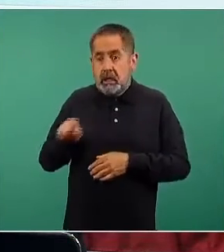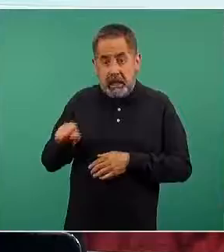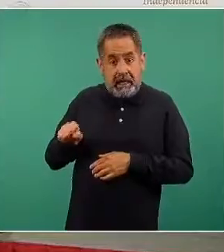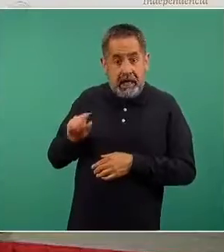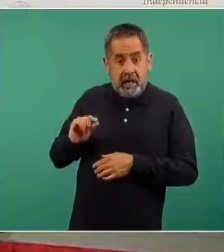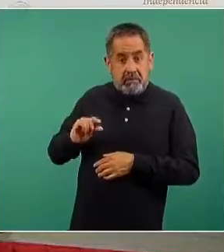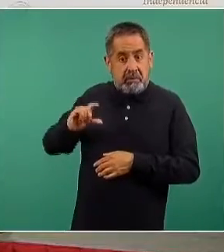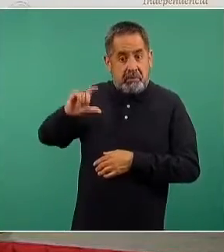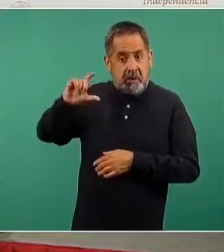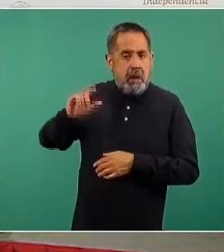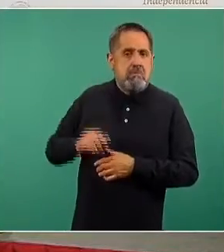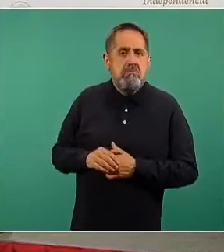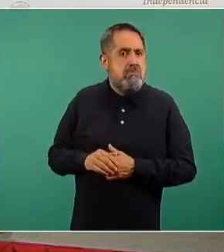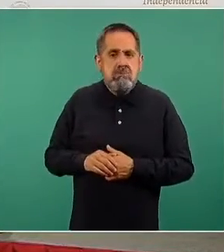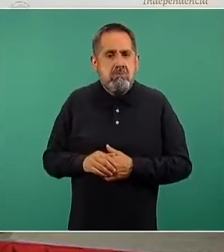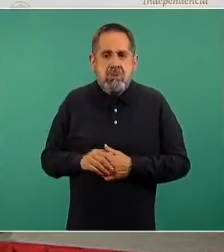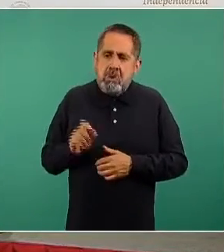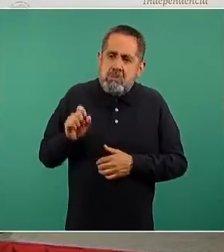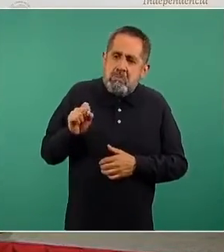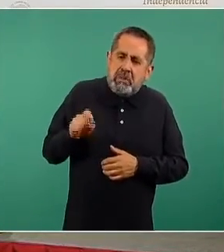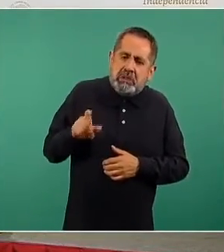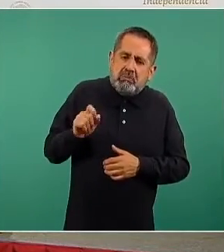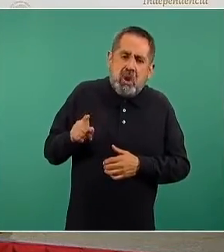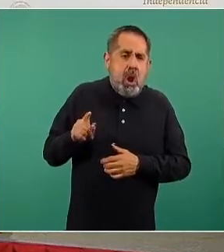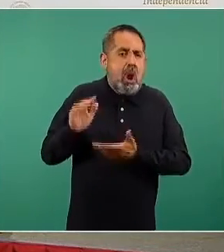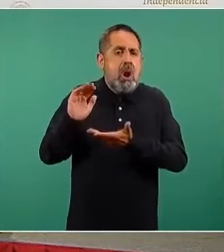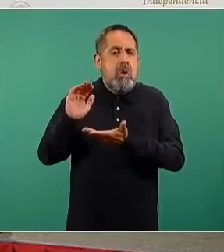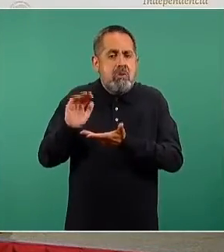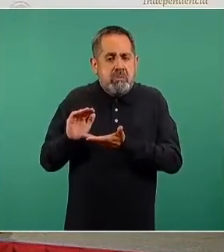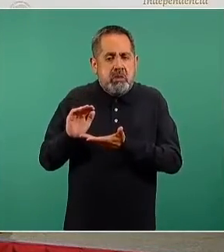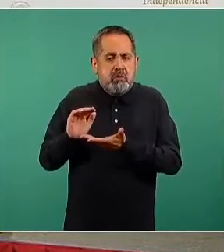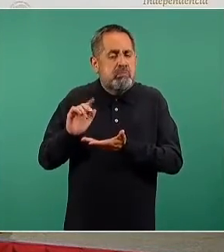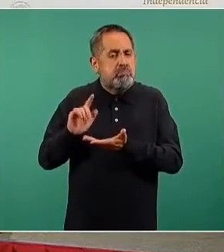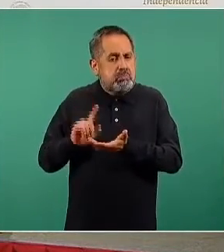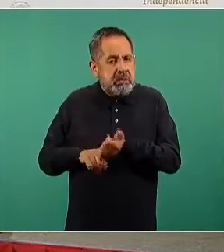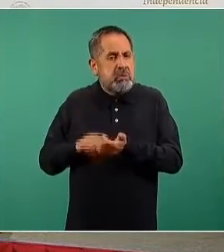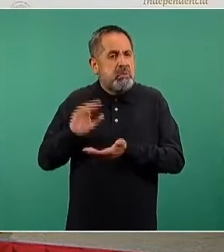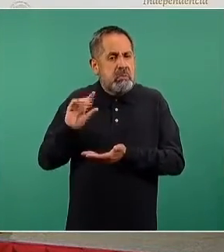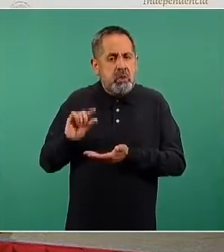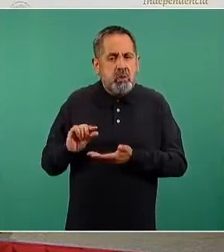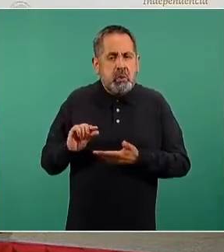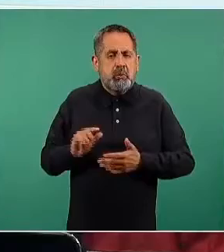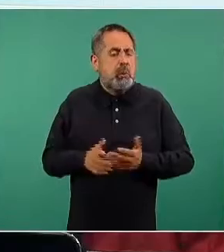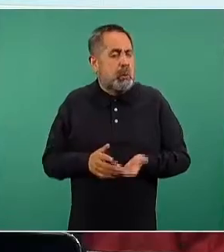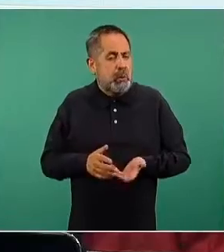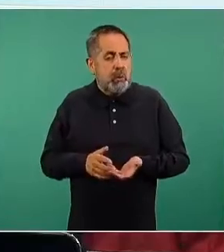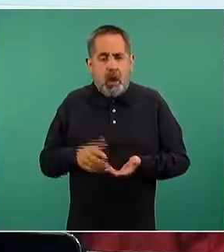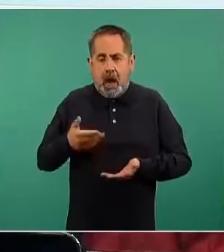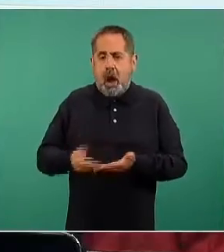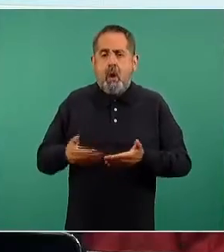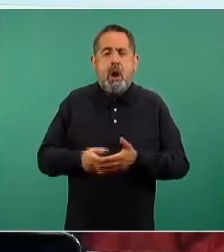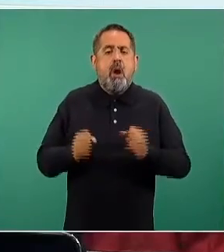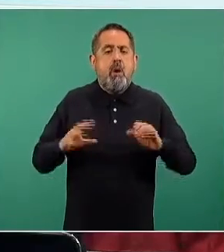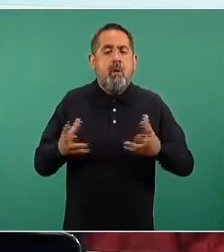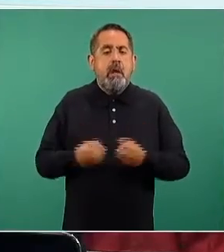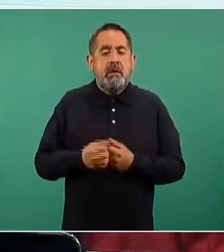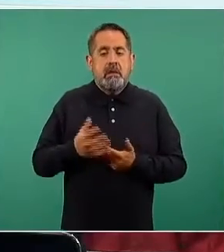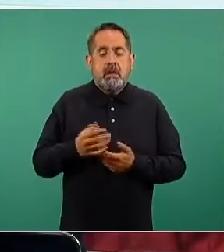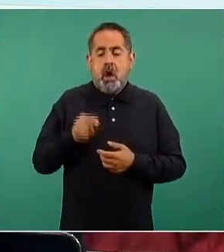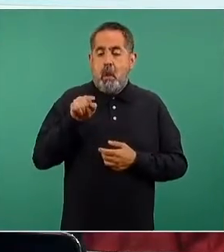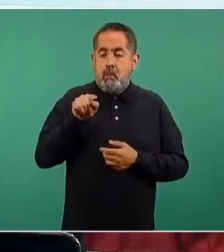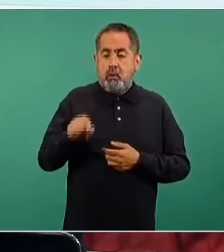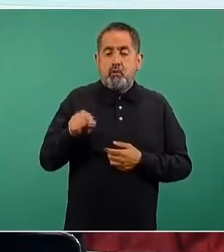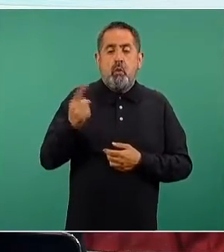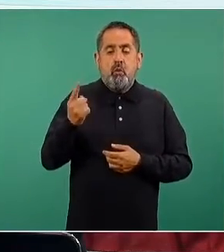continuado en el mismo porcentaje, no se sabe, sino más bien se han reducido, han disminuido. Y para el día de hoy ya son solo el